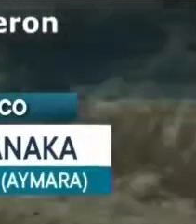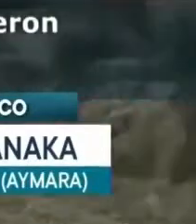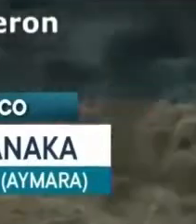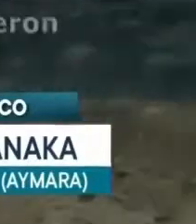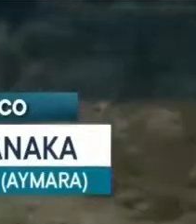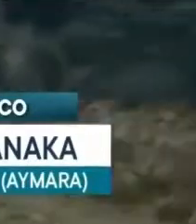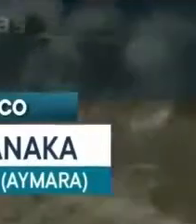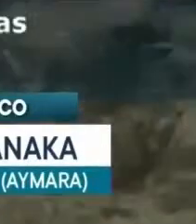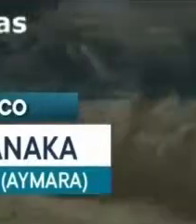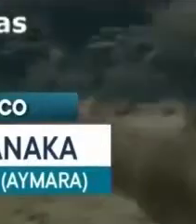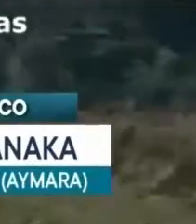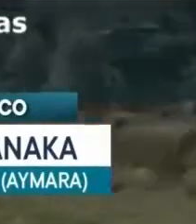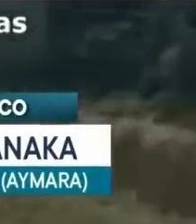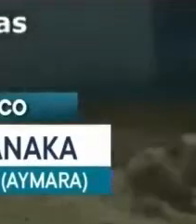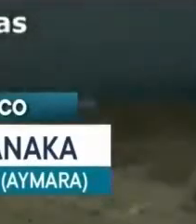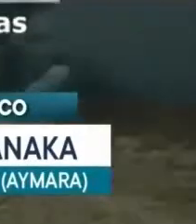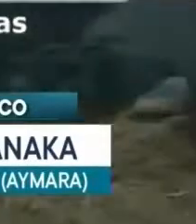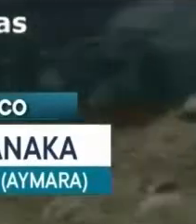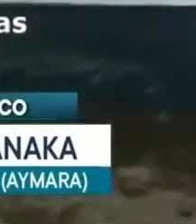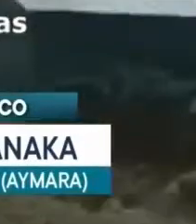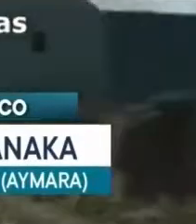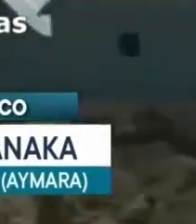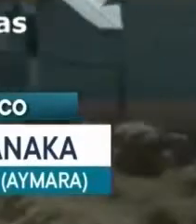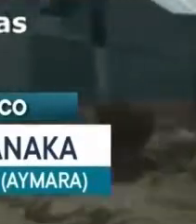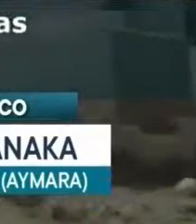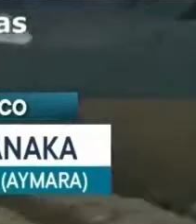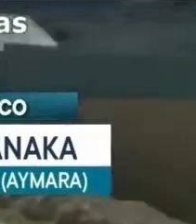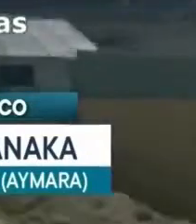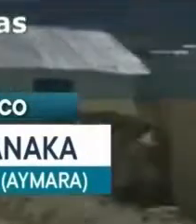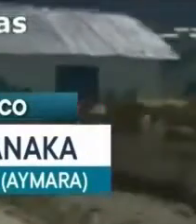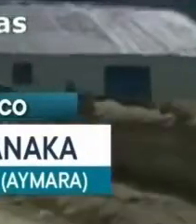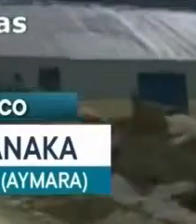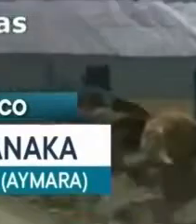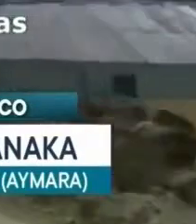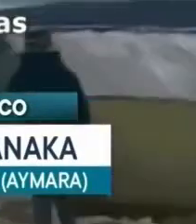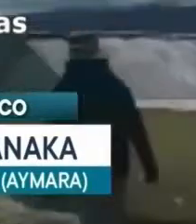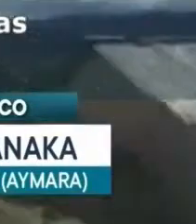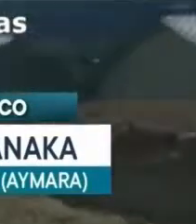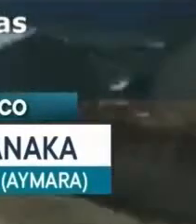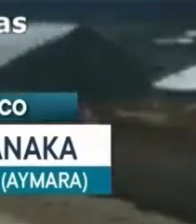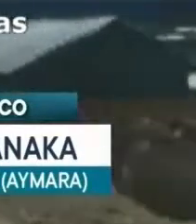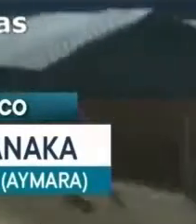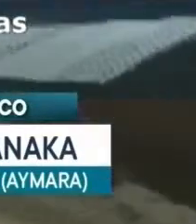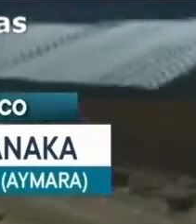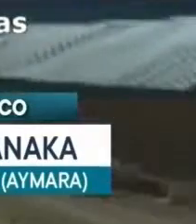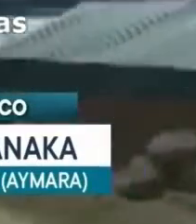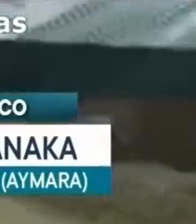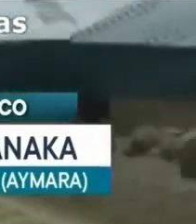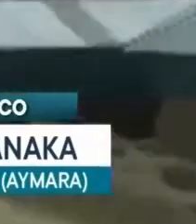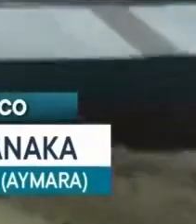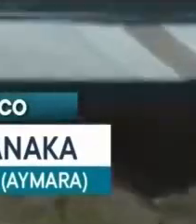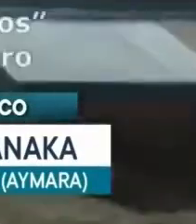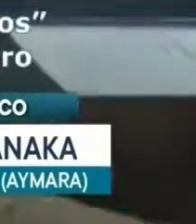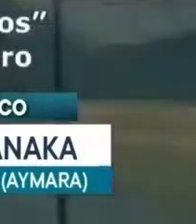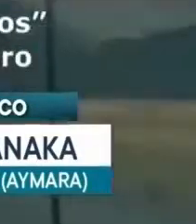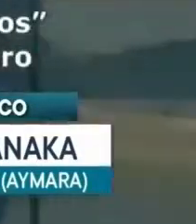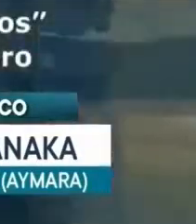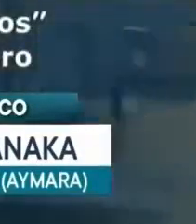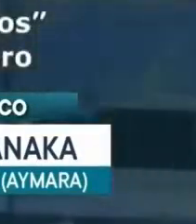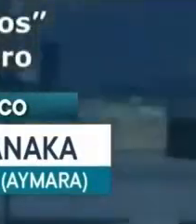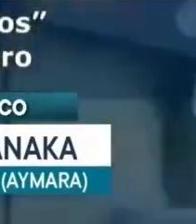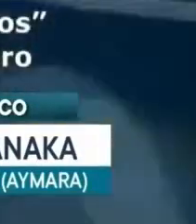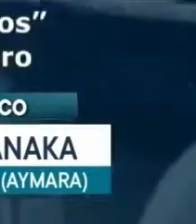aruskipa, unakawa, utkaneja, sasinwa, yatea, neparakina, ukatje, parua, jistarakabjarakitaina, kaukitanakanti,